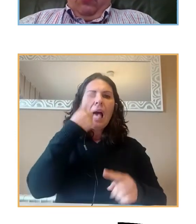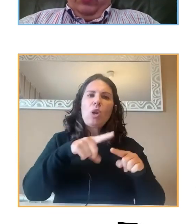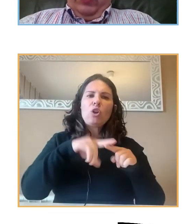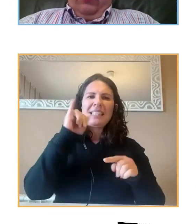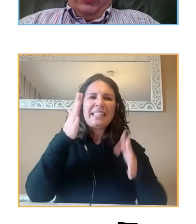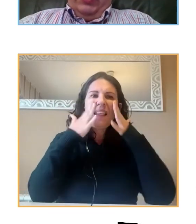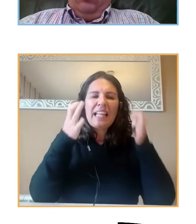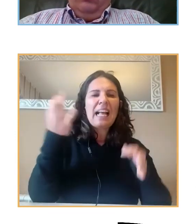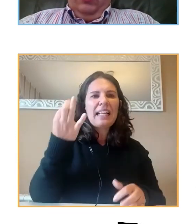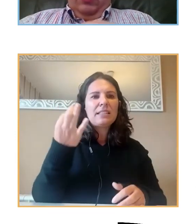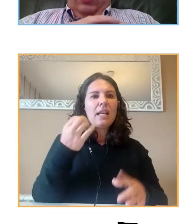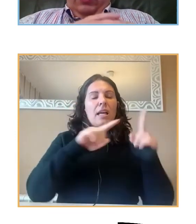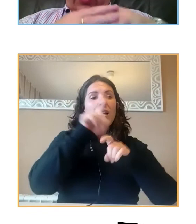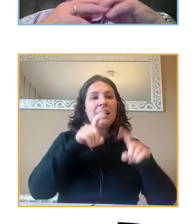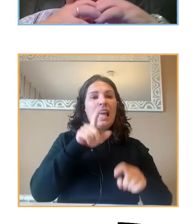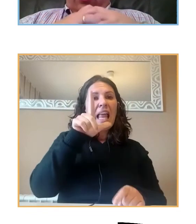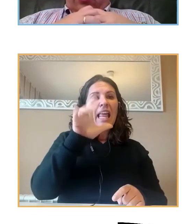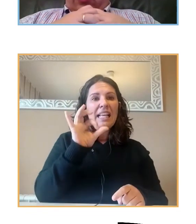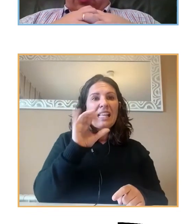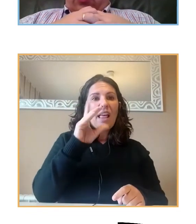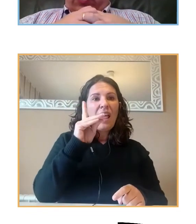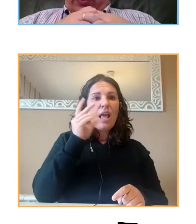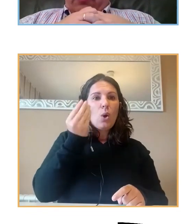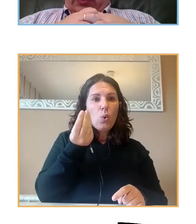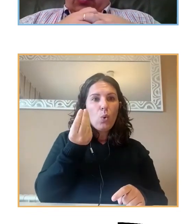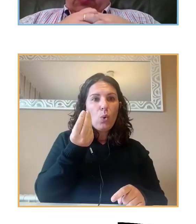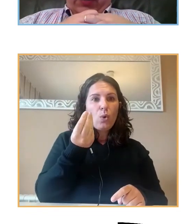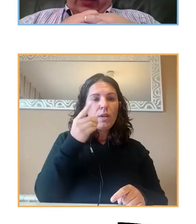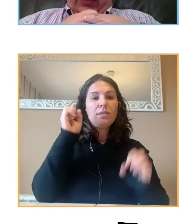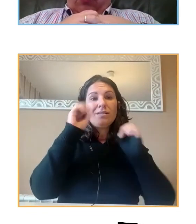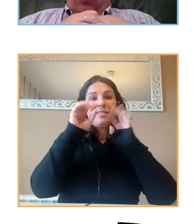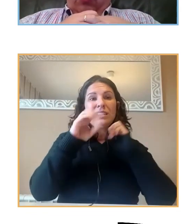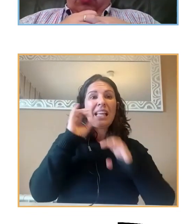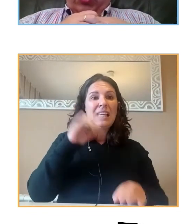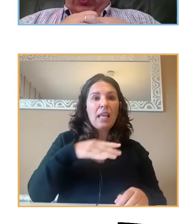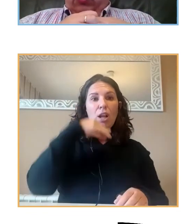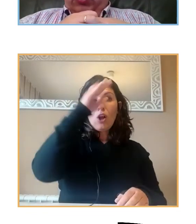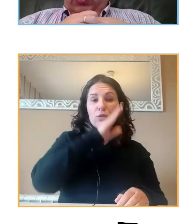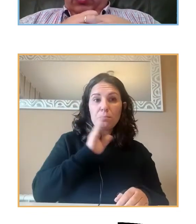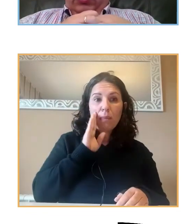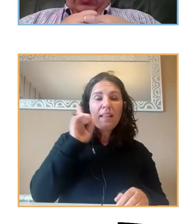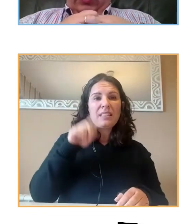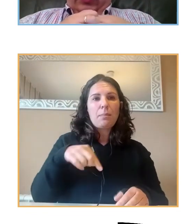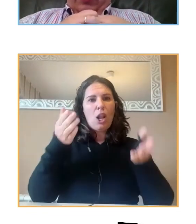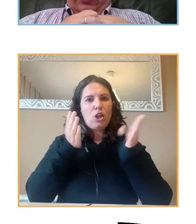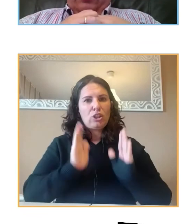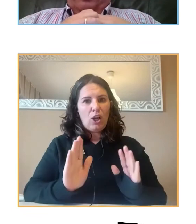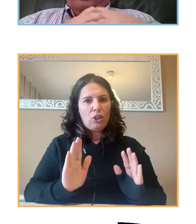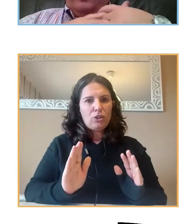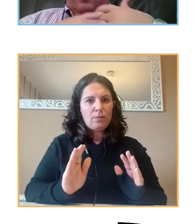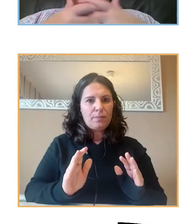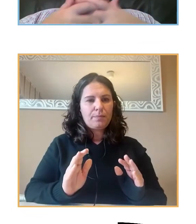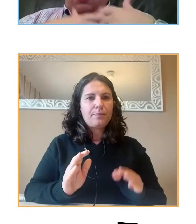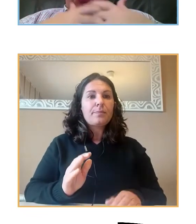que había un cuestionario, el SDQ, que lo rellenaban tanto los padres como los hijos. Y, de esta manera,